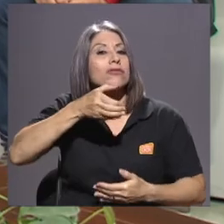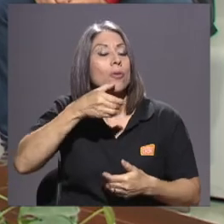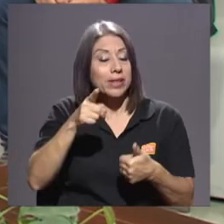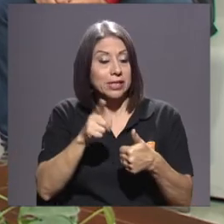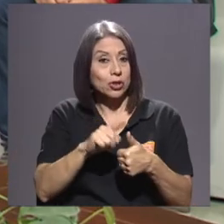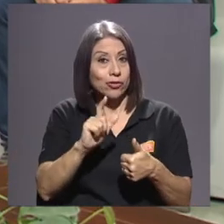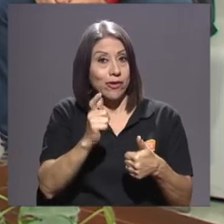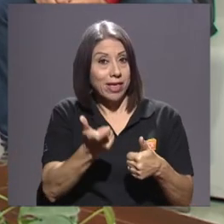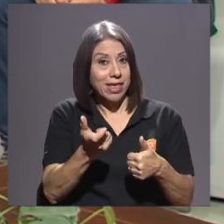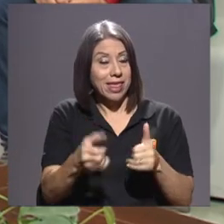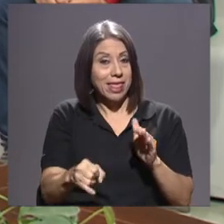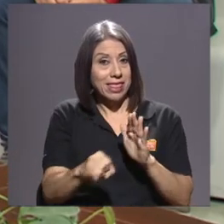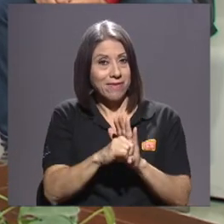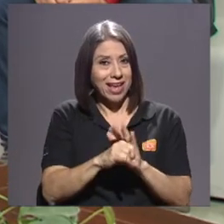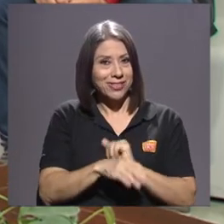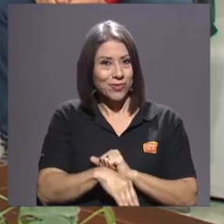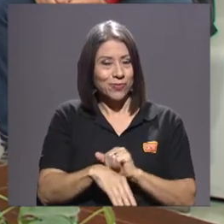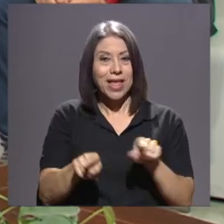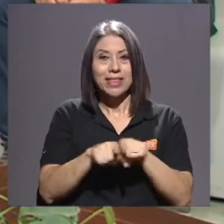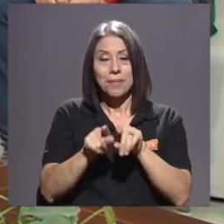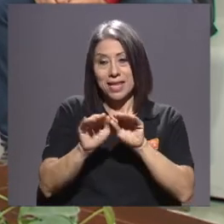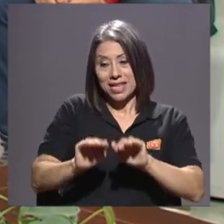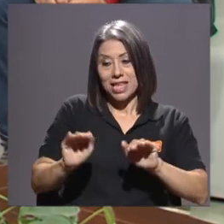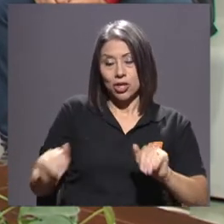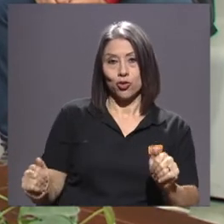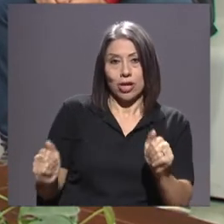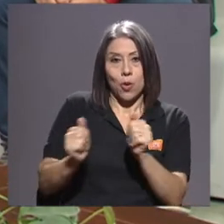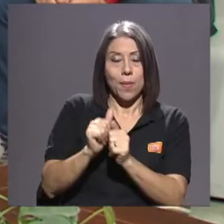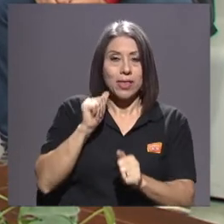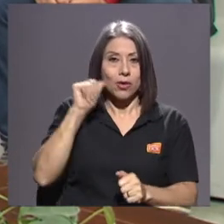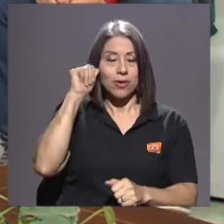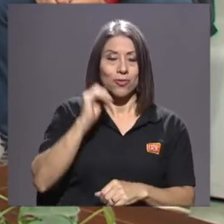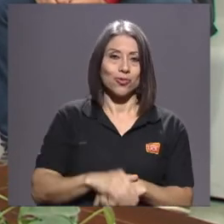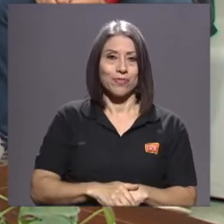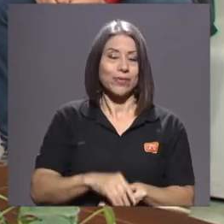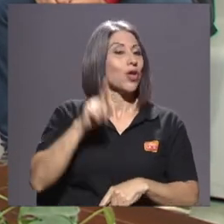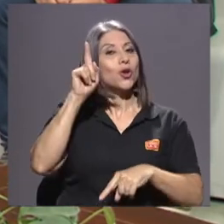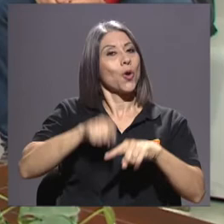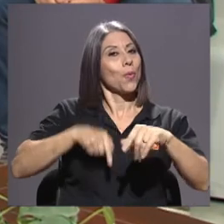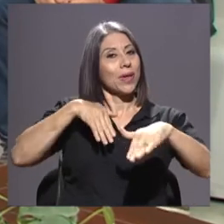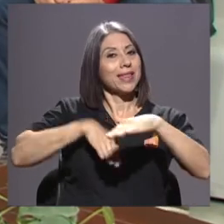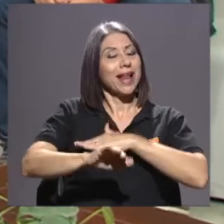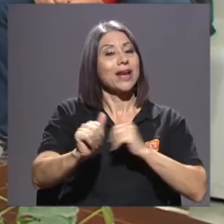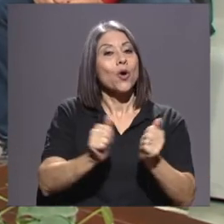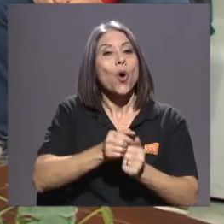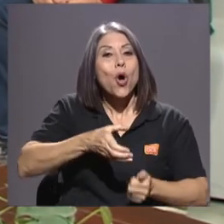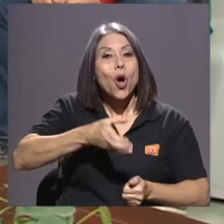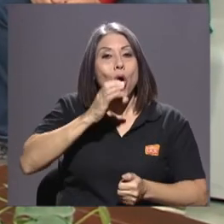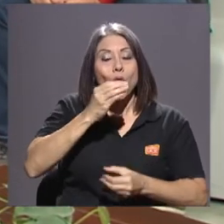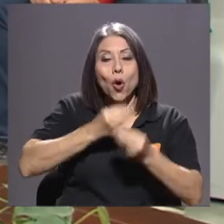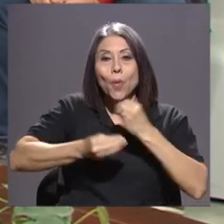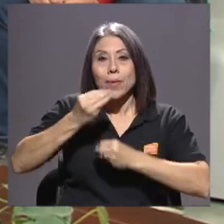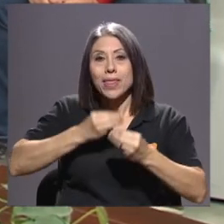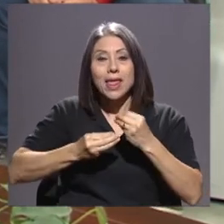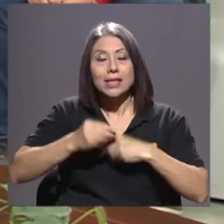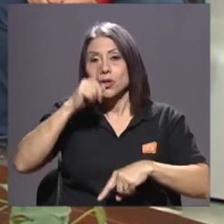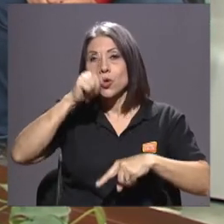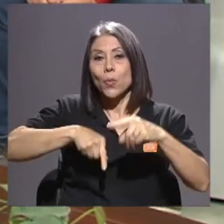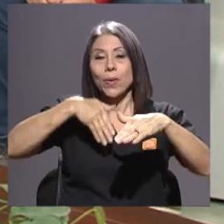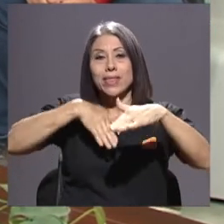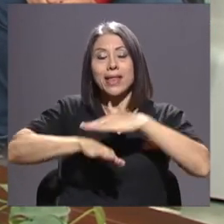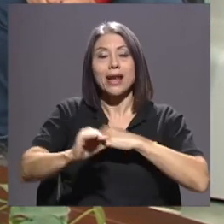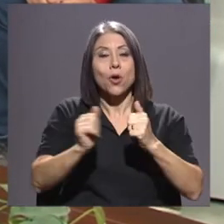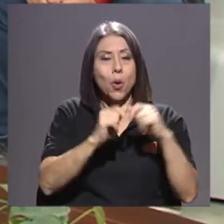identificación. Los menores de edad deben ser acompañados de un adulto. No se puede ingresar con comida ni bebidas, ni con cámaras fotográficas